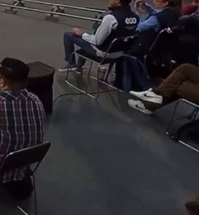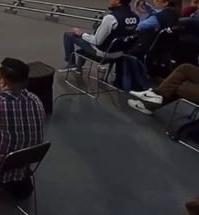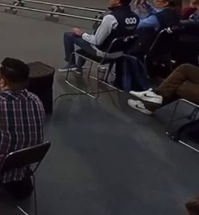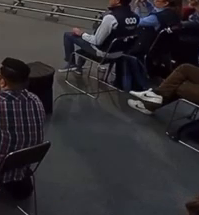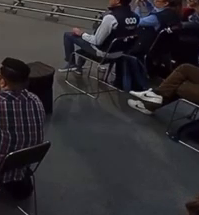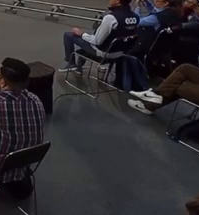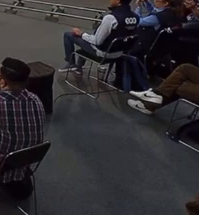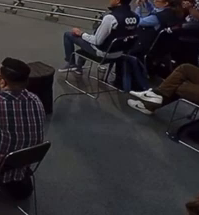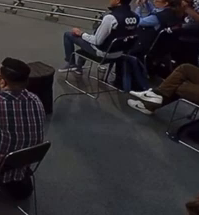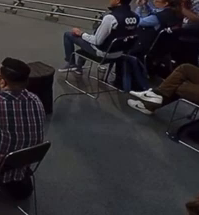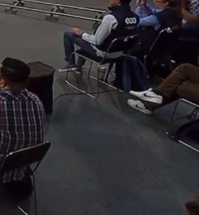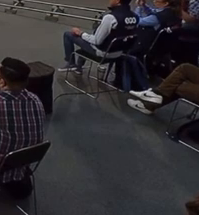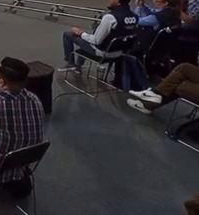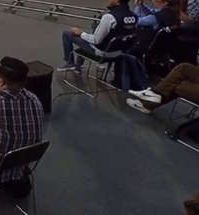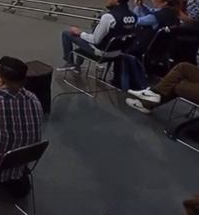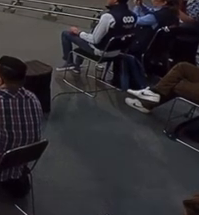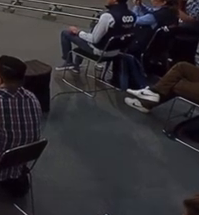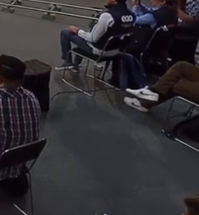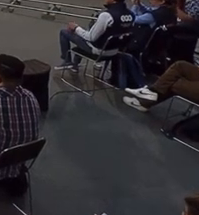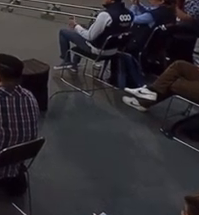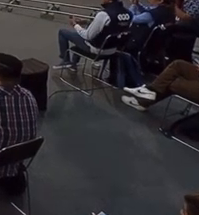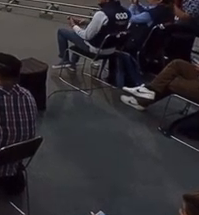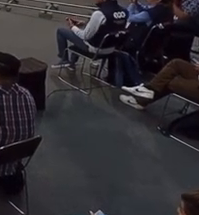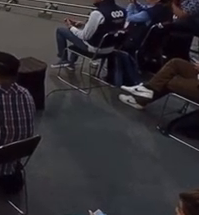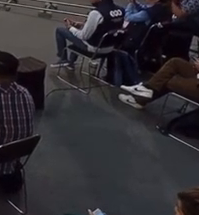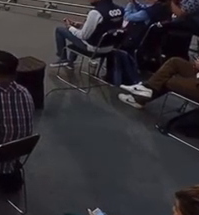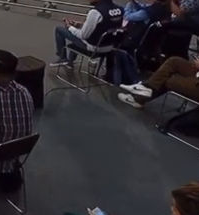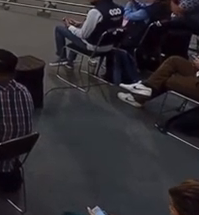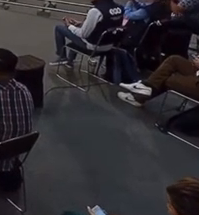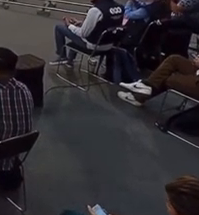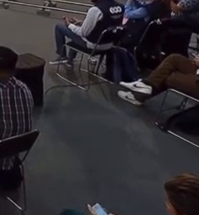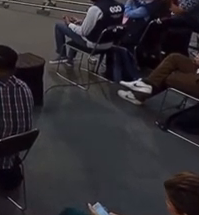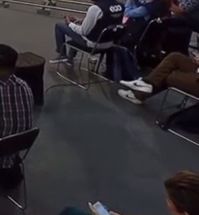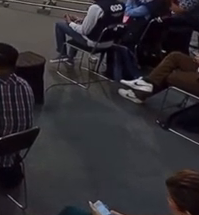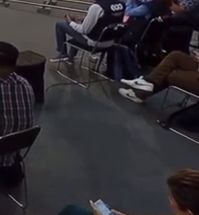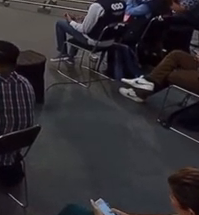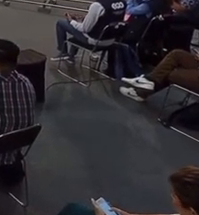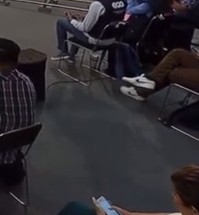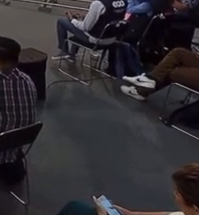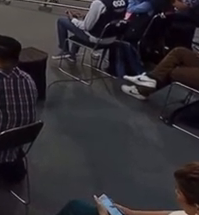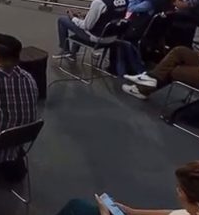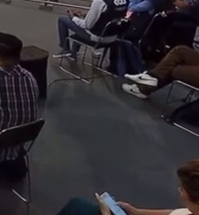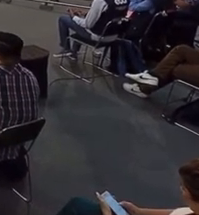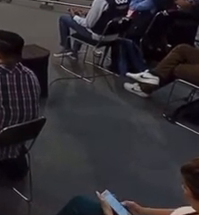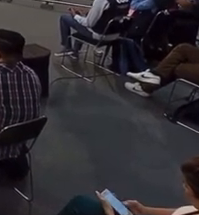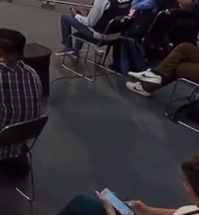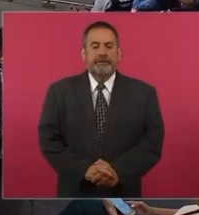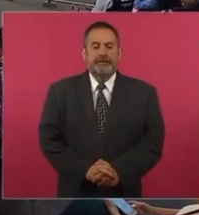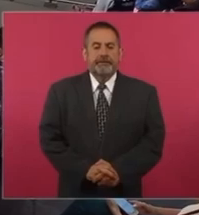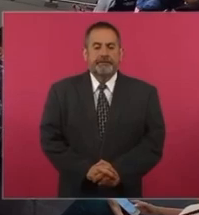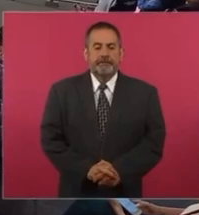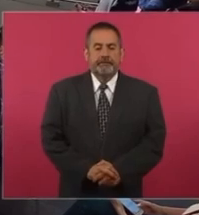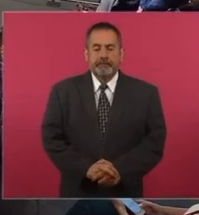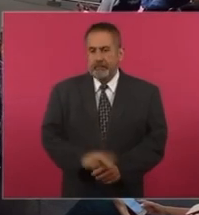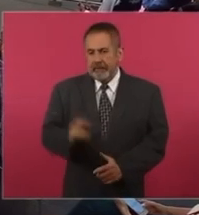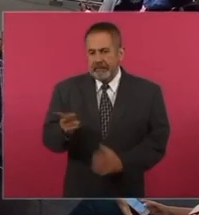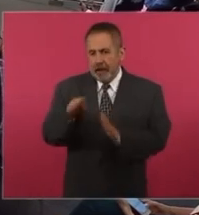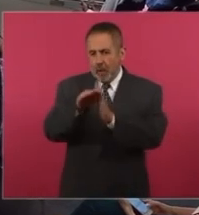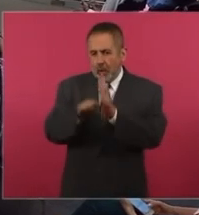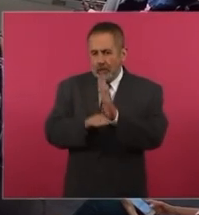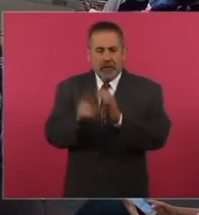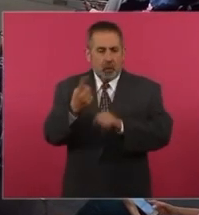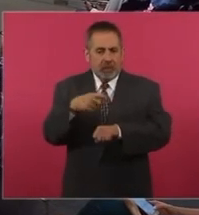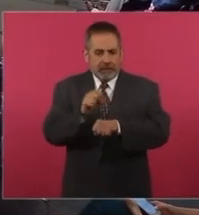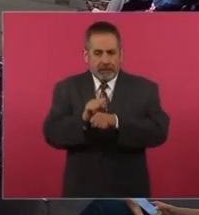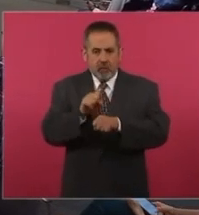Muy bien. Pues esta es una, como ya se explicó, la Morning Consult es la empresa que hace esta encuesta cada semana